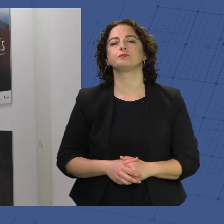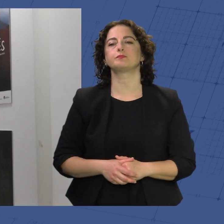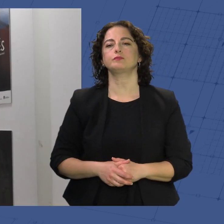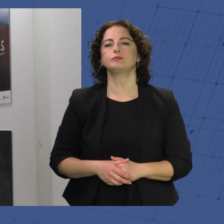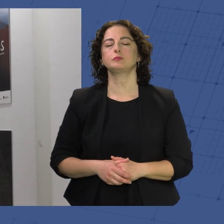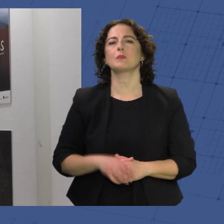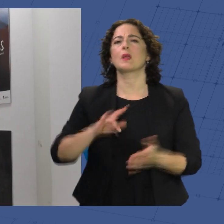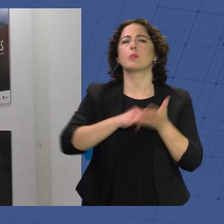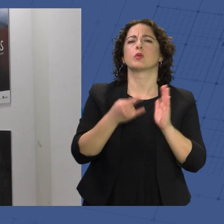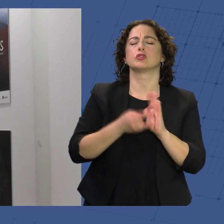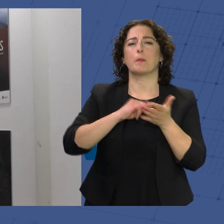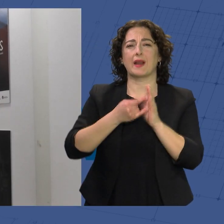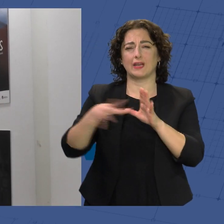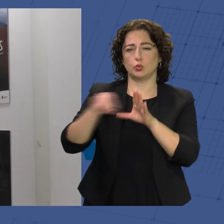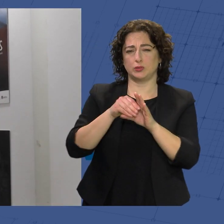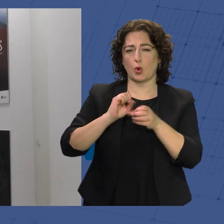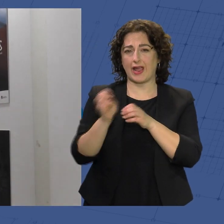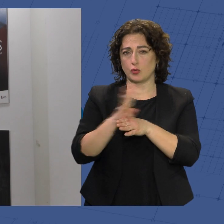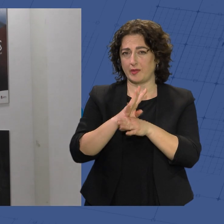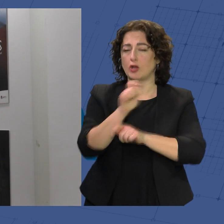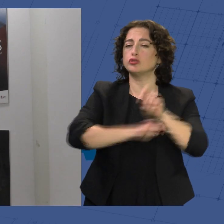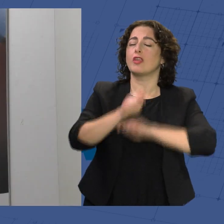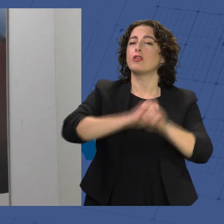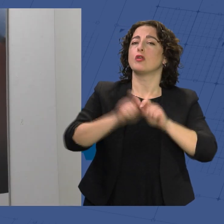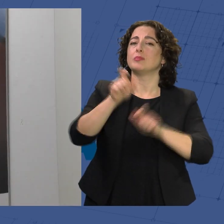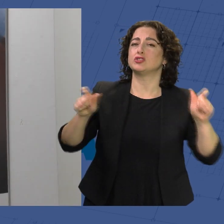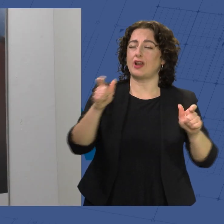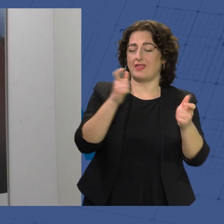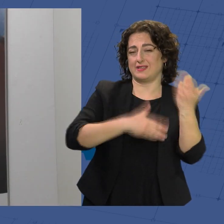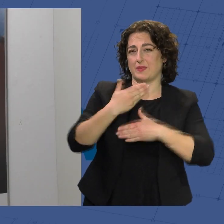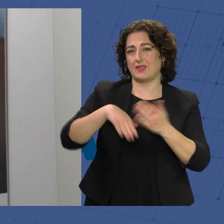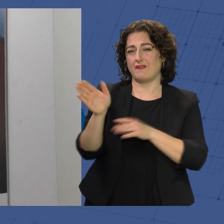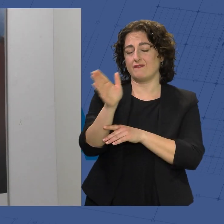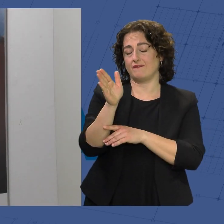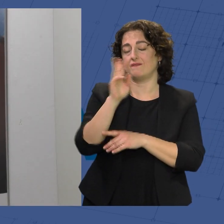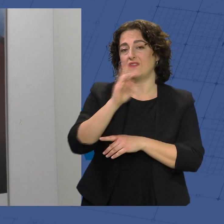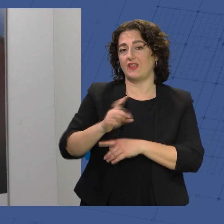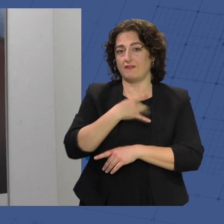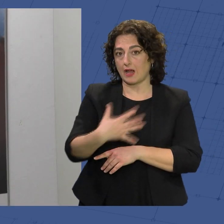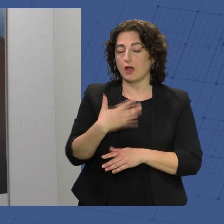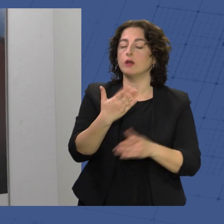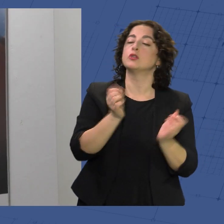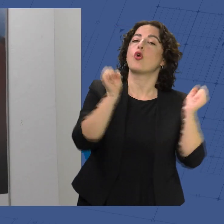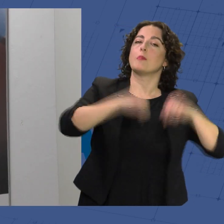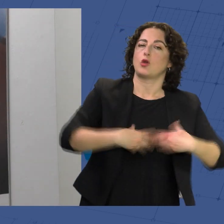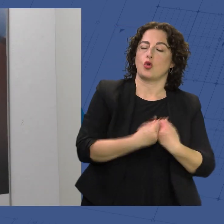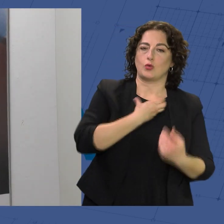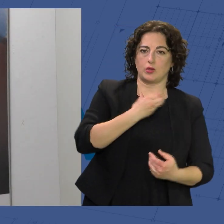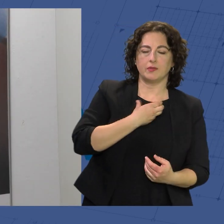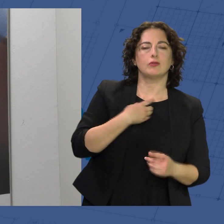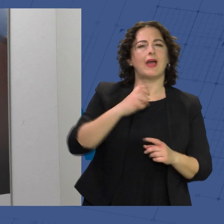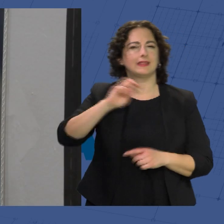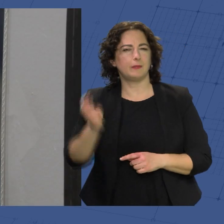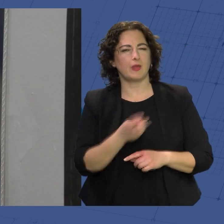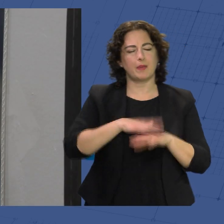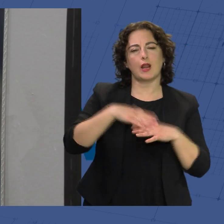El proyecto Plano Inclusivo Gallo Pedro, que desarrolla la Asociación de Personas con Discapacidad Verde y Blanca en convenio con el Ayuntamiento de Almería, incluye numerosas actividades para la